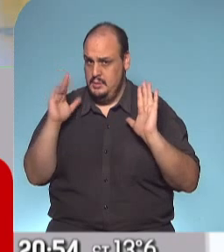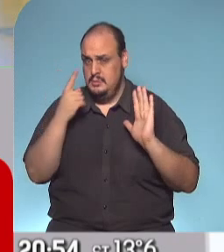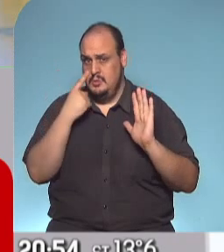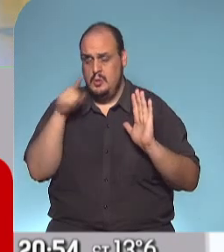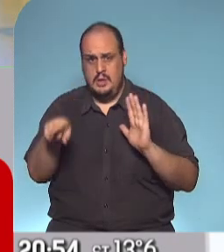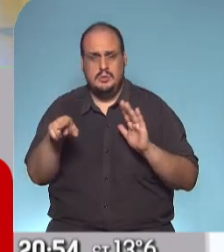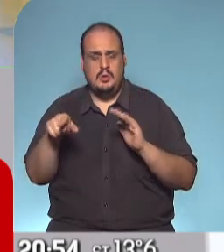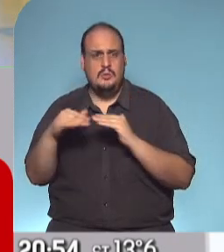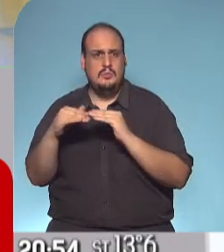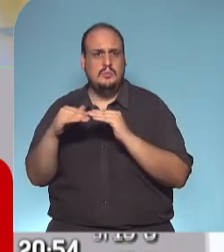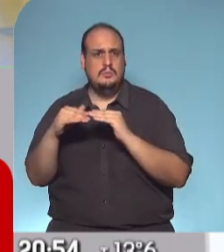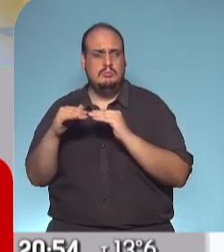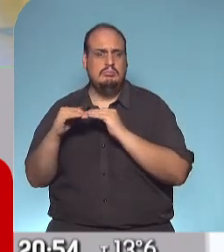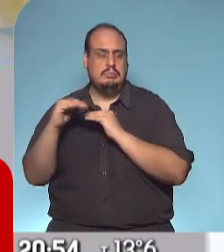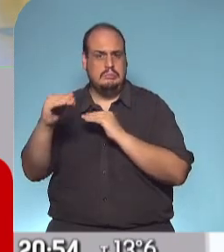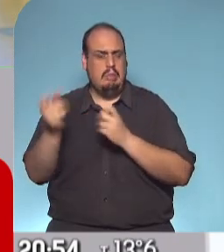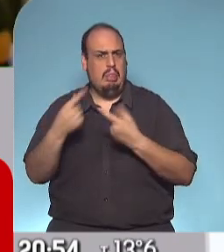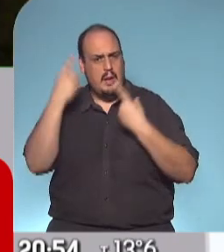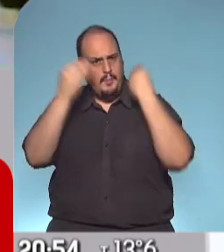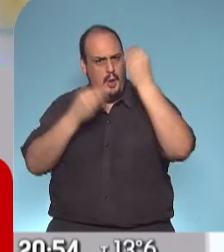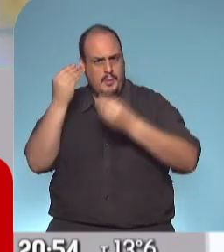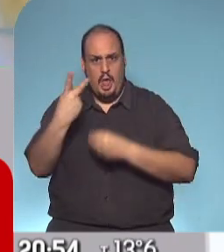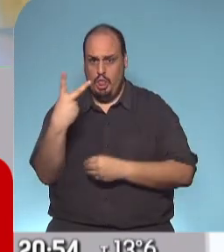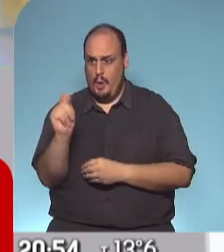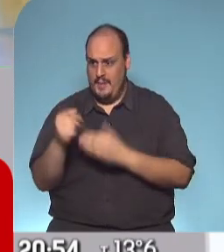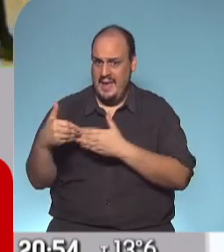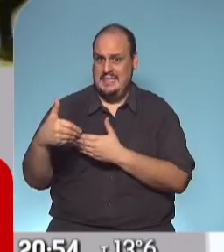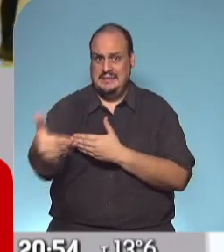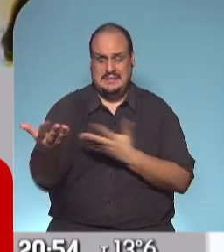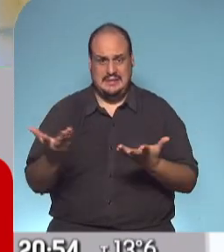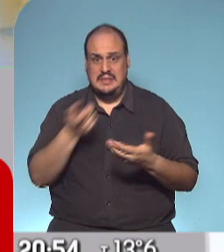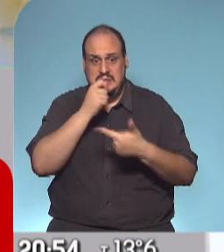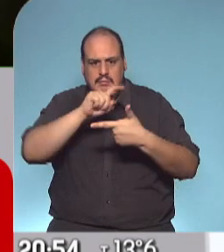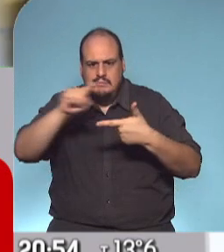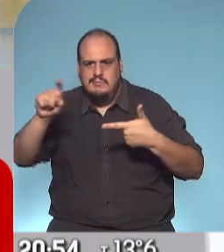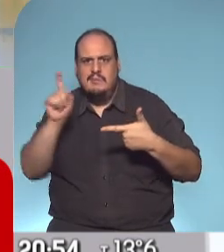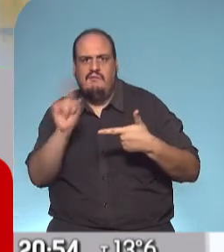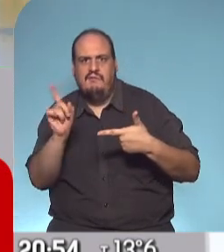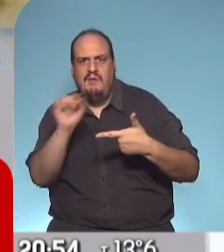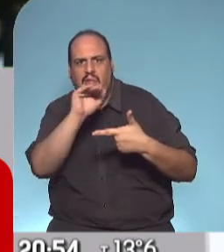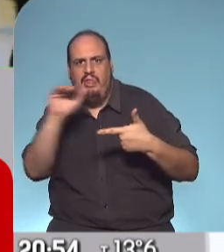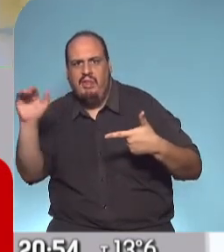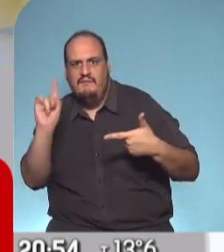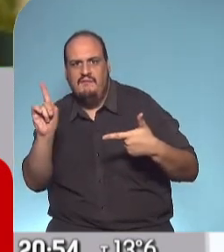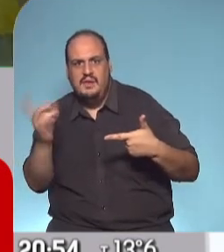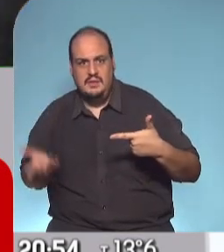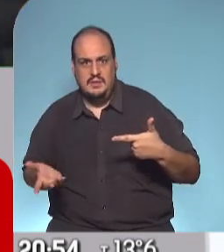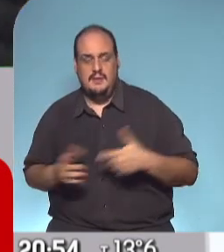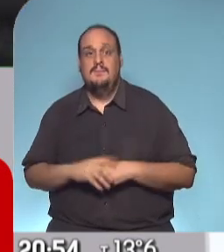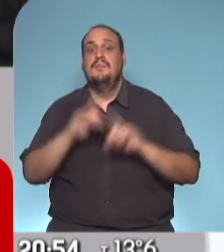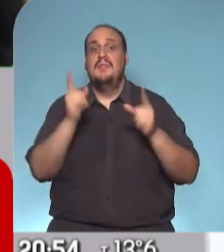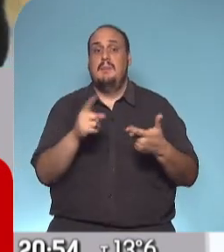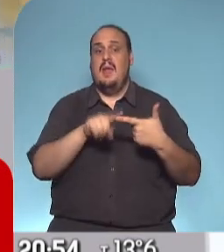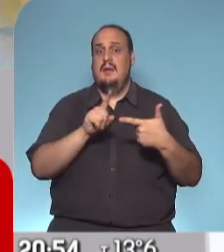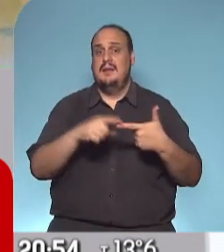un nivel ya muy preocupante para dentro de dos meses si sigue la misma cantidad de casos. Eso por un lado. Segundo, las clases.